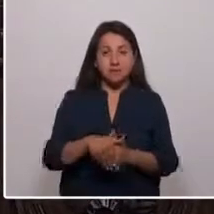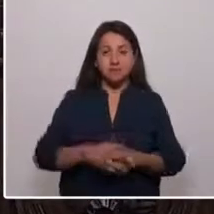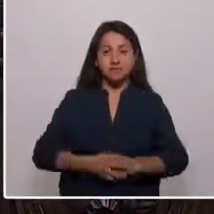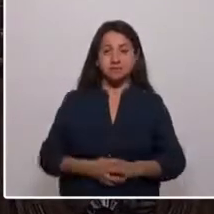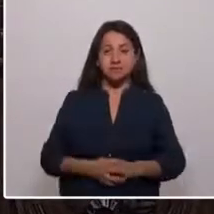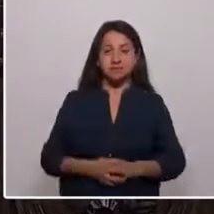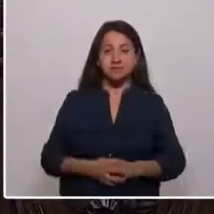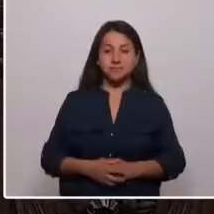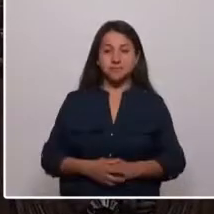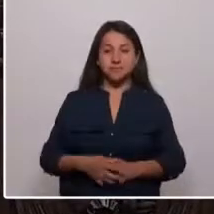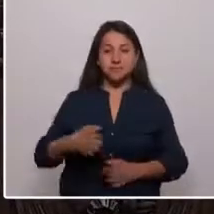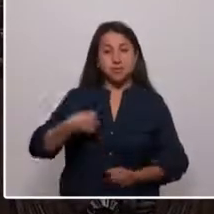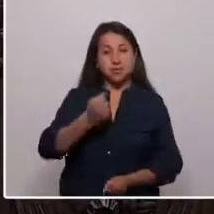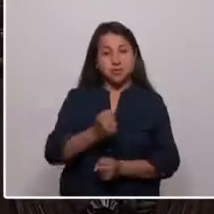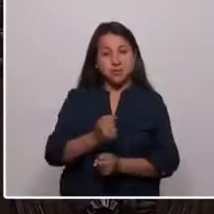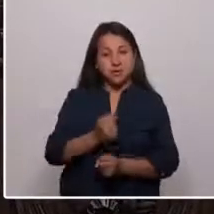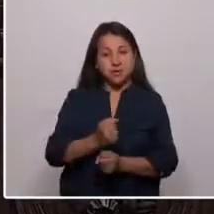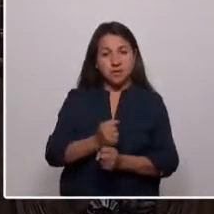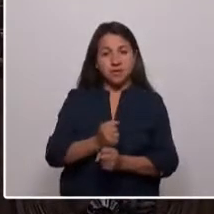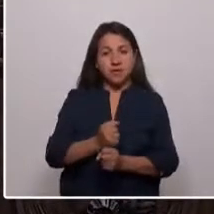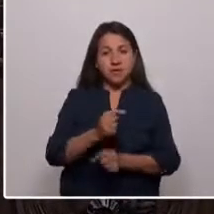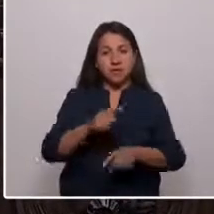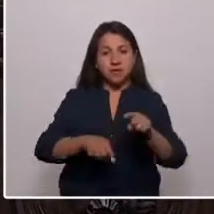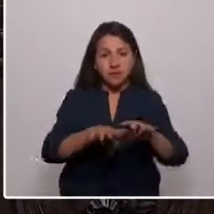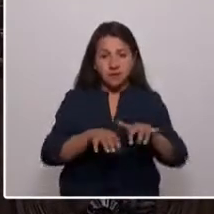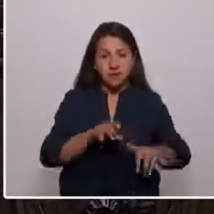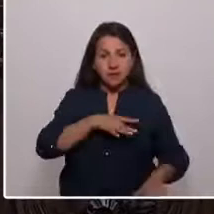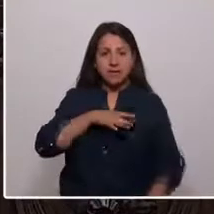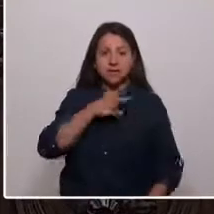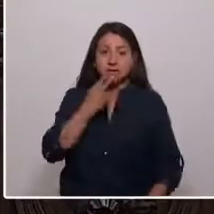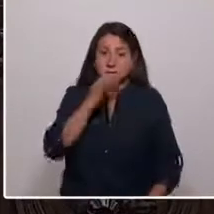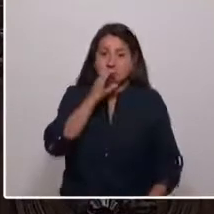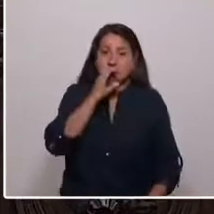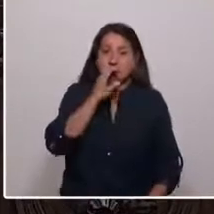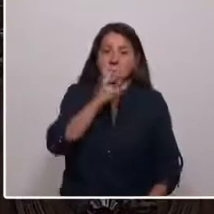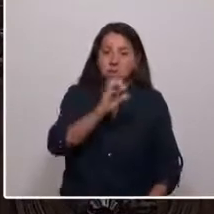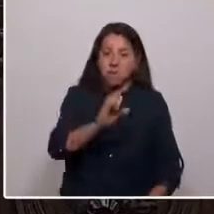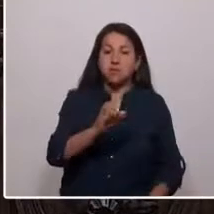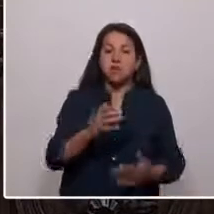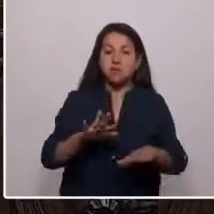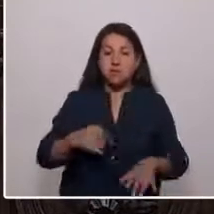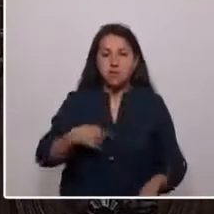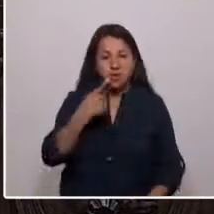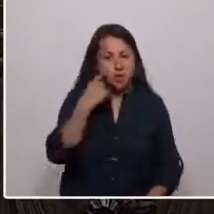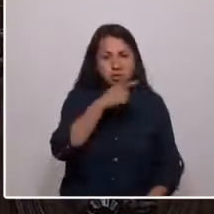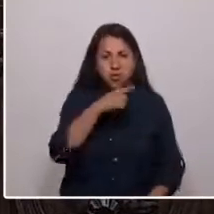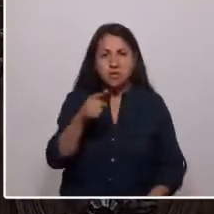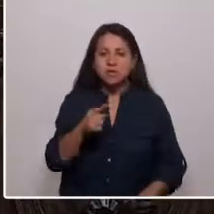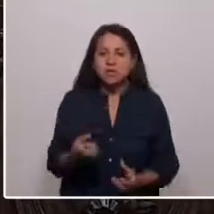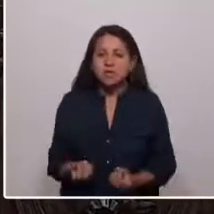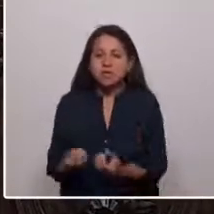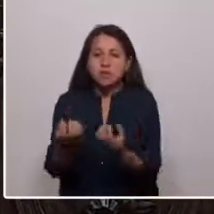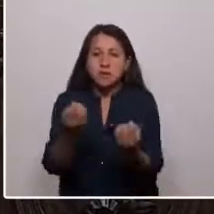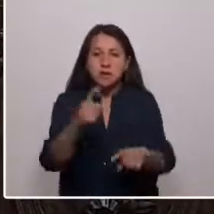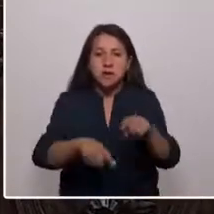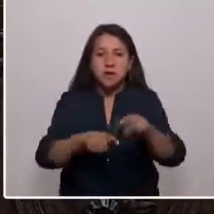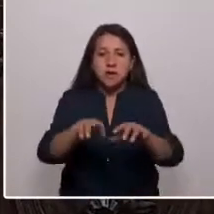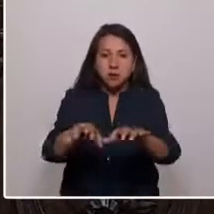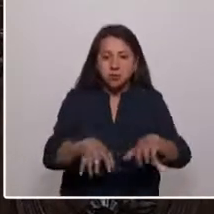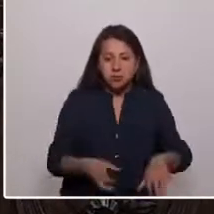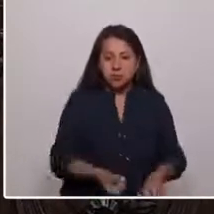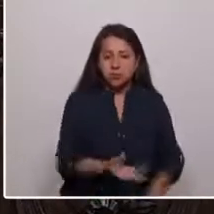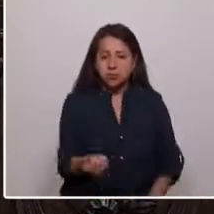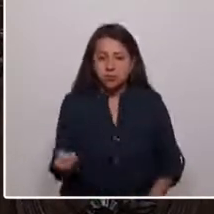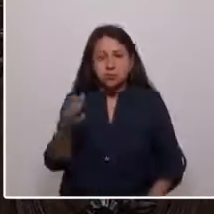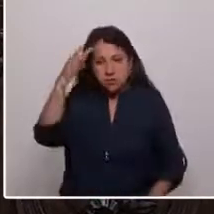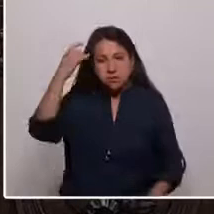Como trabajador de la tierra, como chileno de campo, uno está familiarizado con la siembra y la cosecha. Uno sabe que